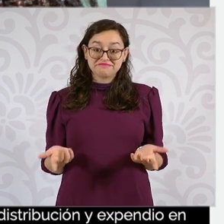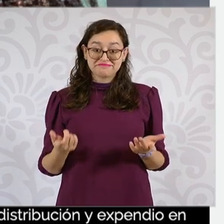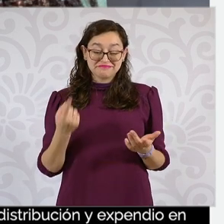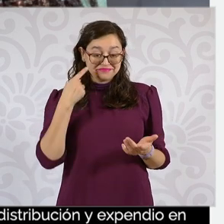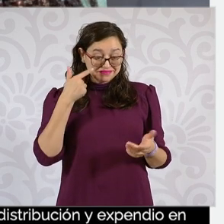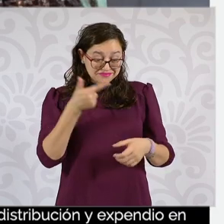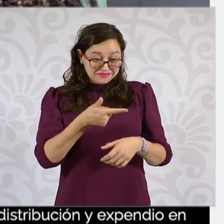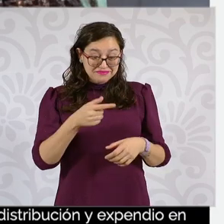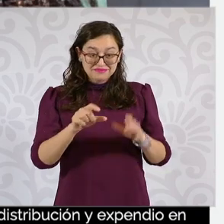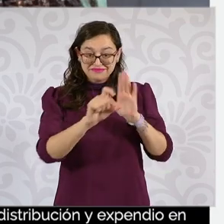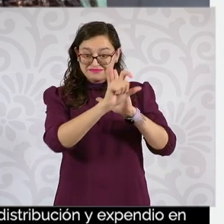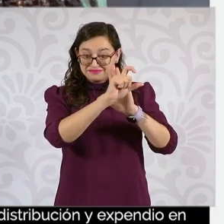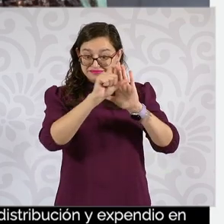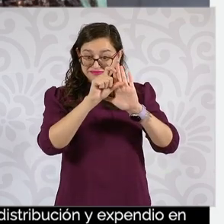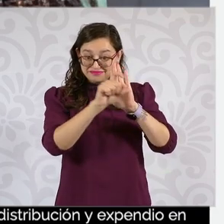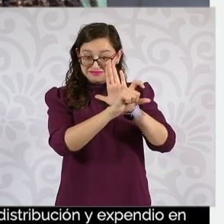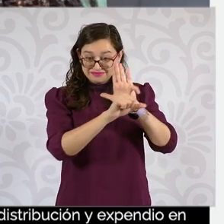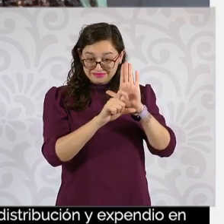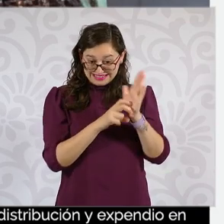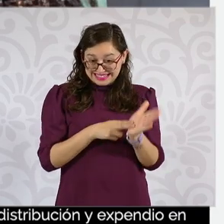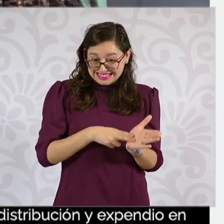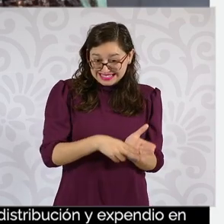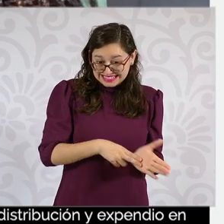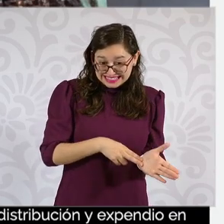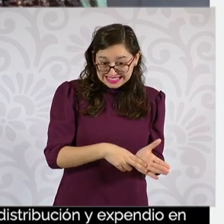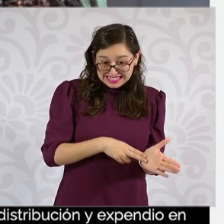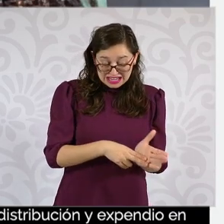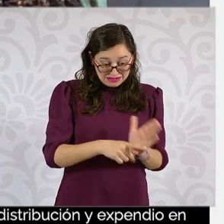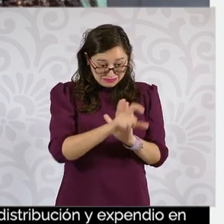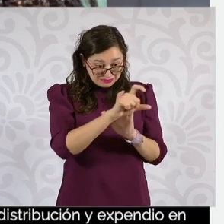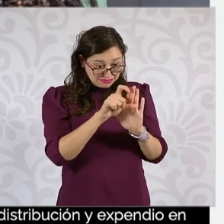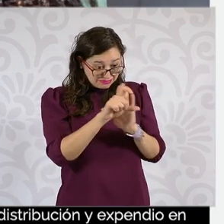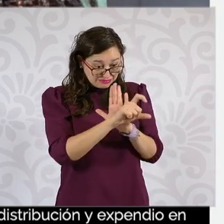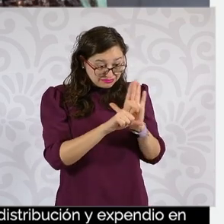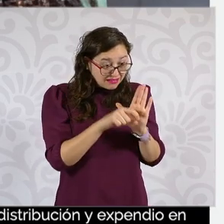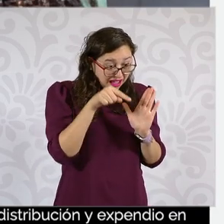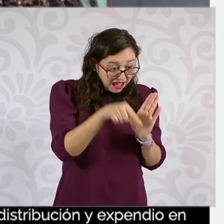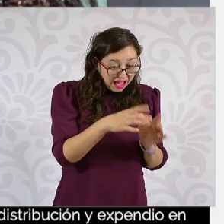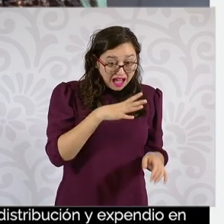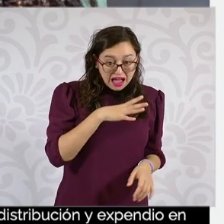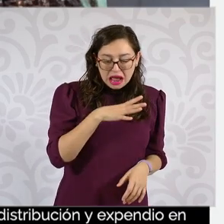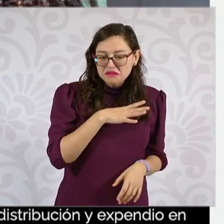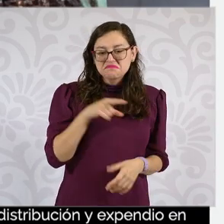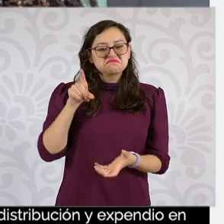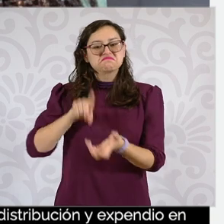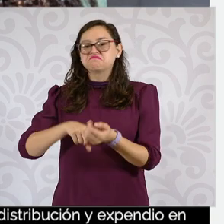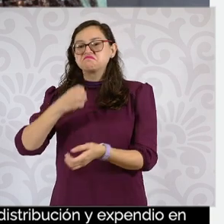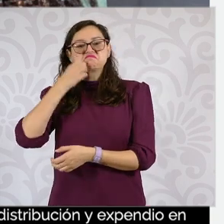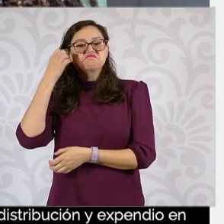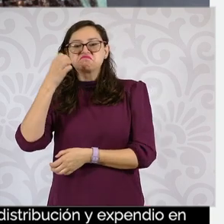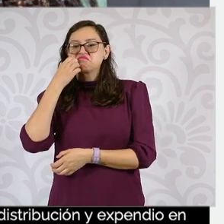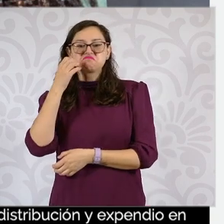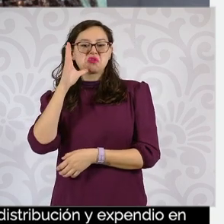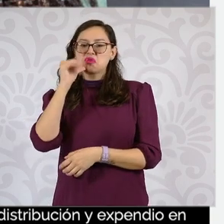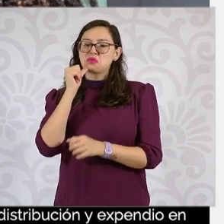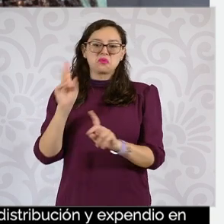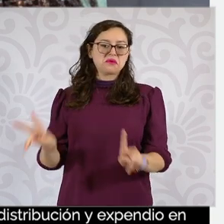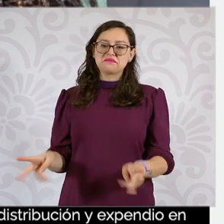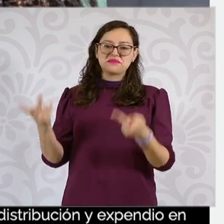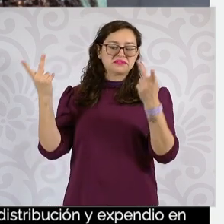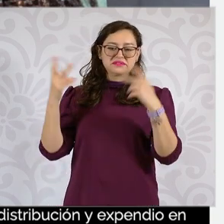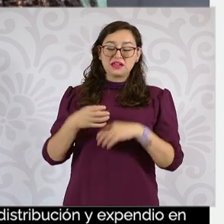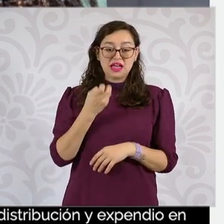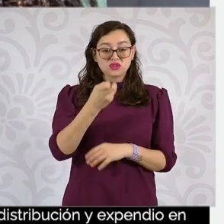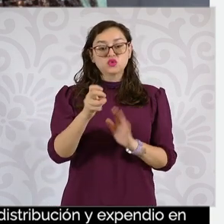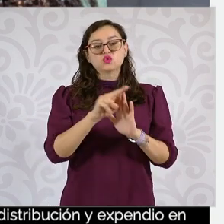sellos que todos conocemos. Los sellos que están establecidos en la norma 051.